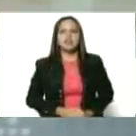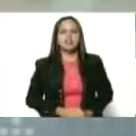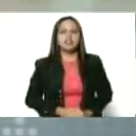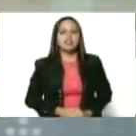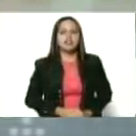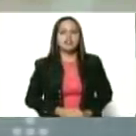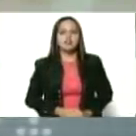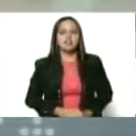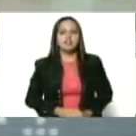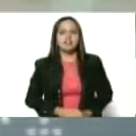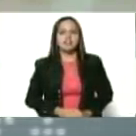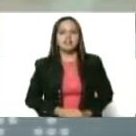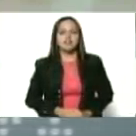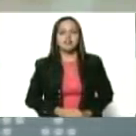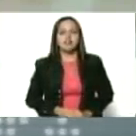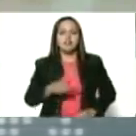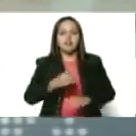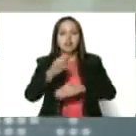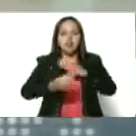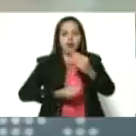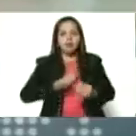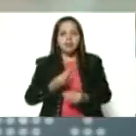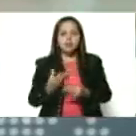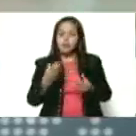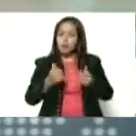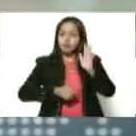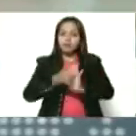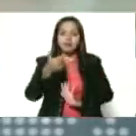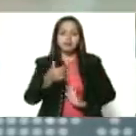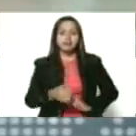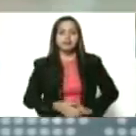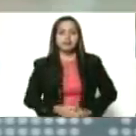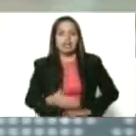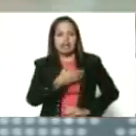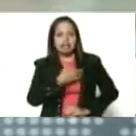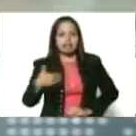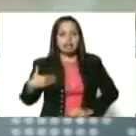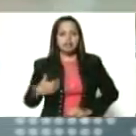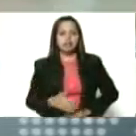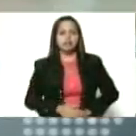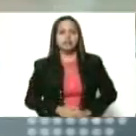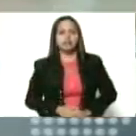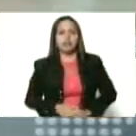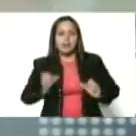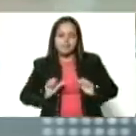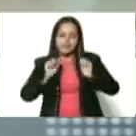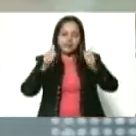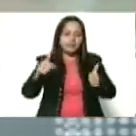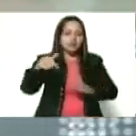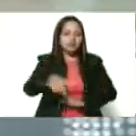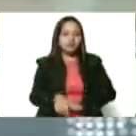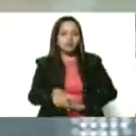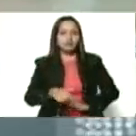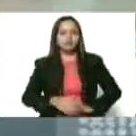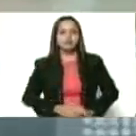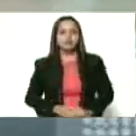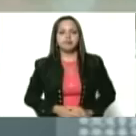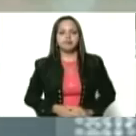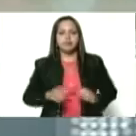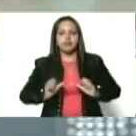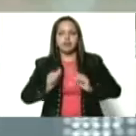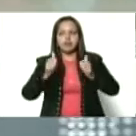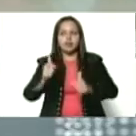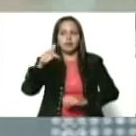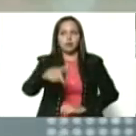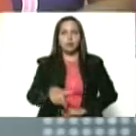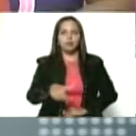Hay que hacer mucho más, Zulay. Yo quiero que a partir de hoy, a partir de